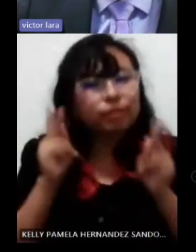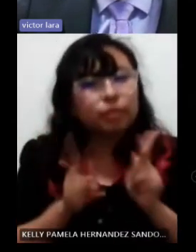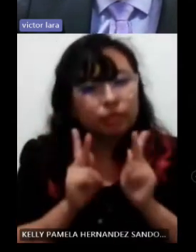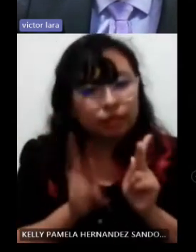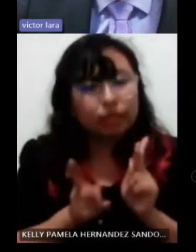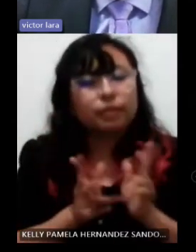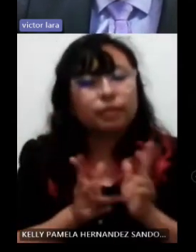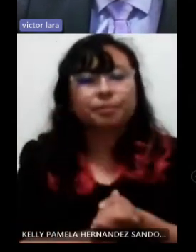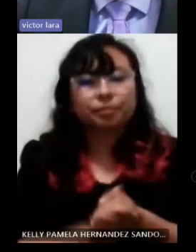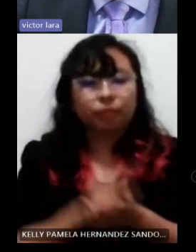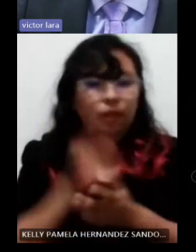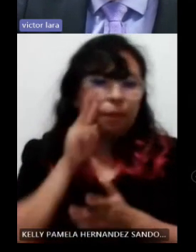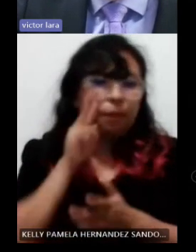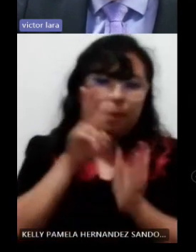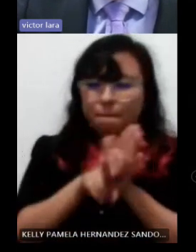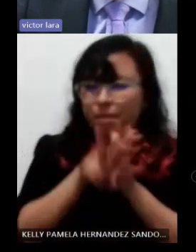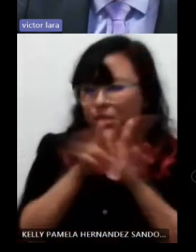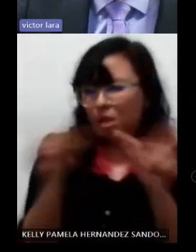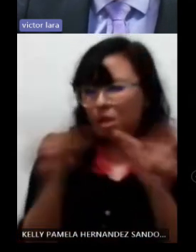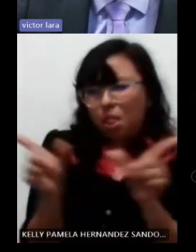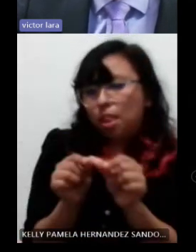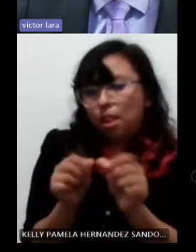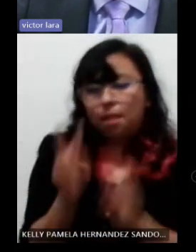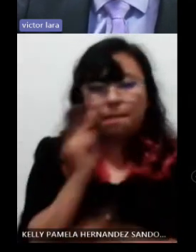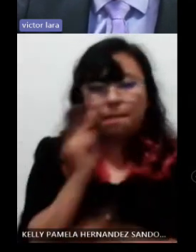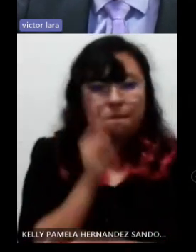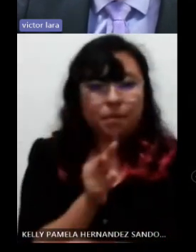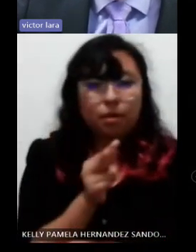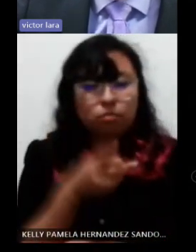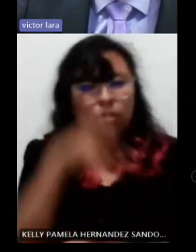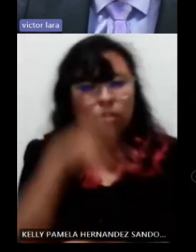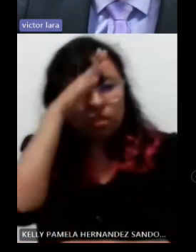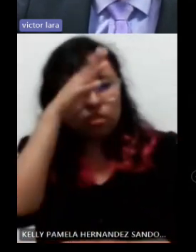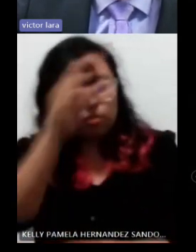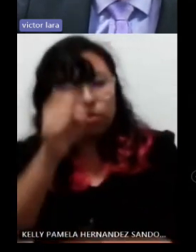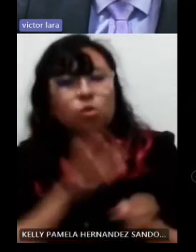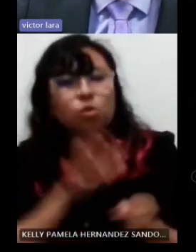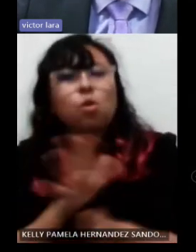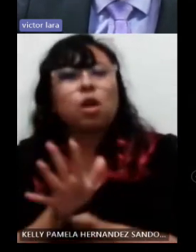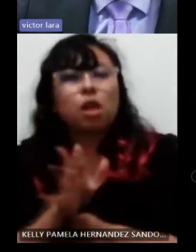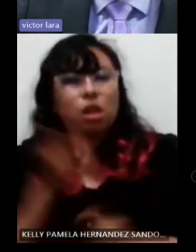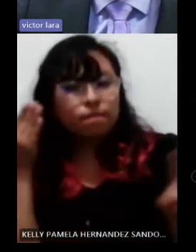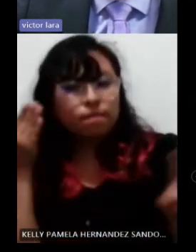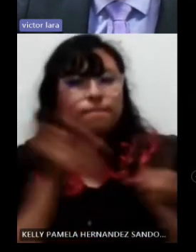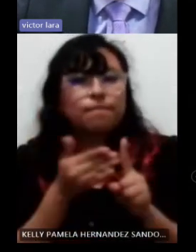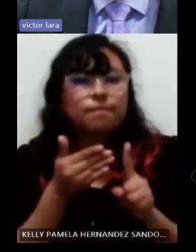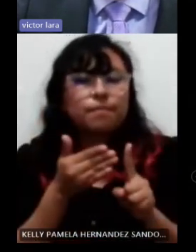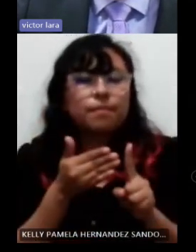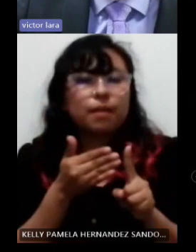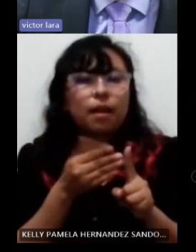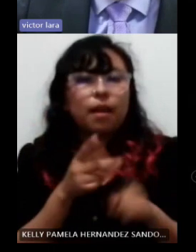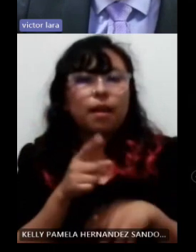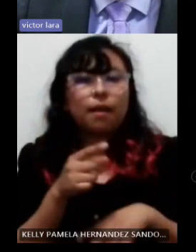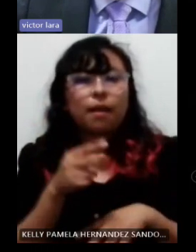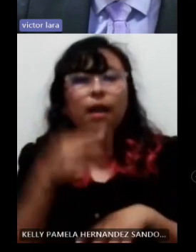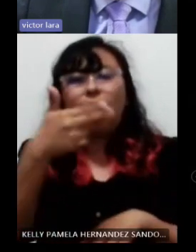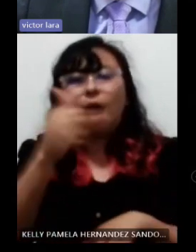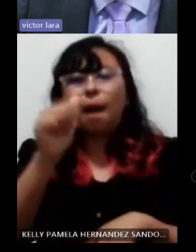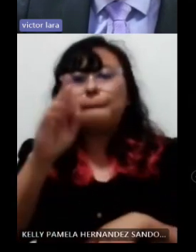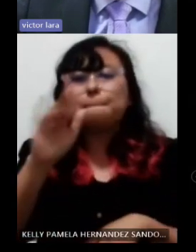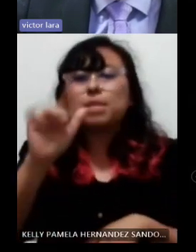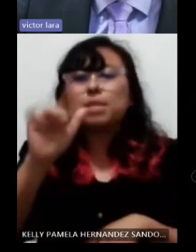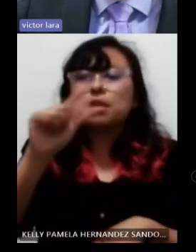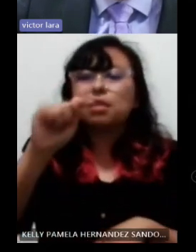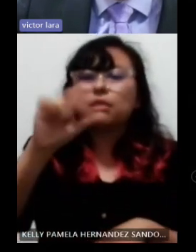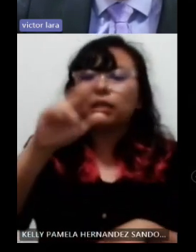unos videos. Son videos muy cortos y el concepto va sobre que la habilitación visual es